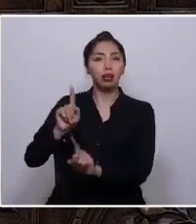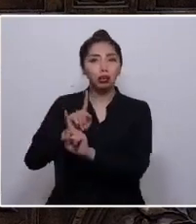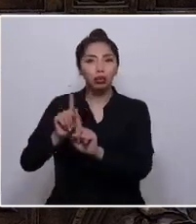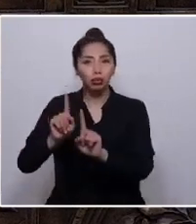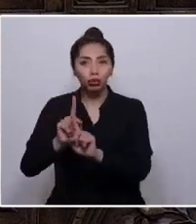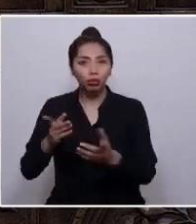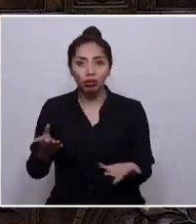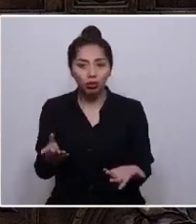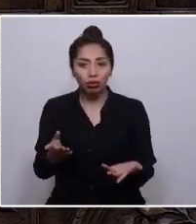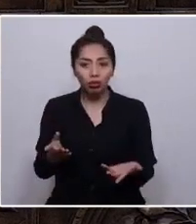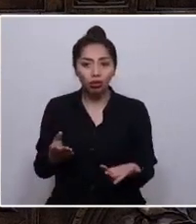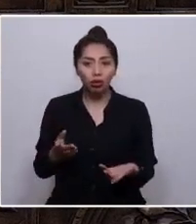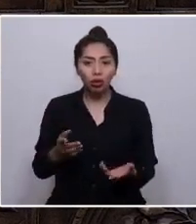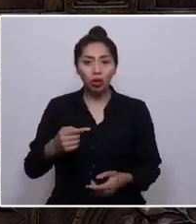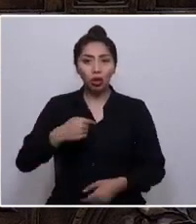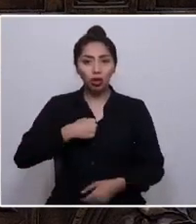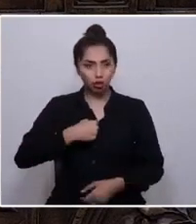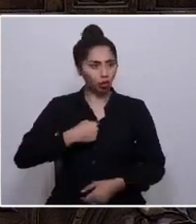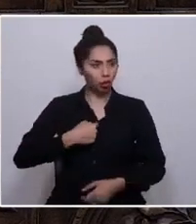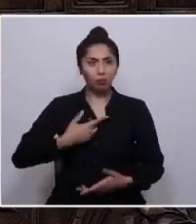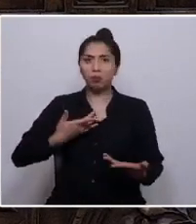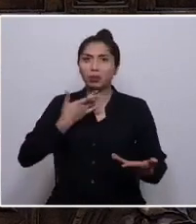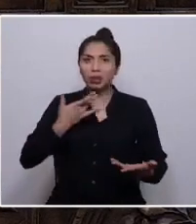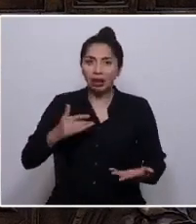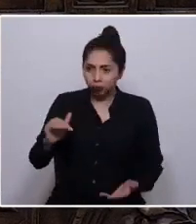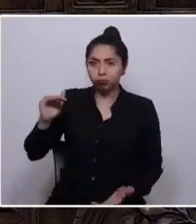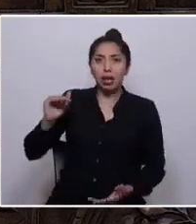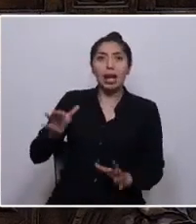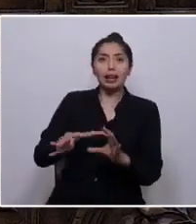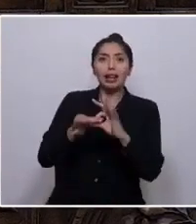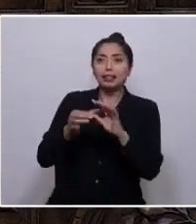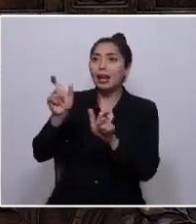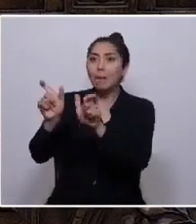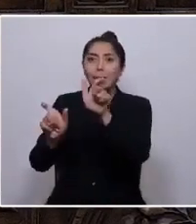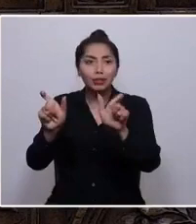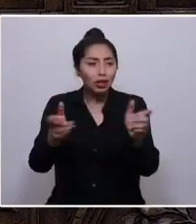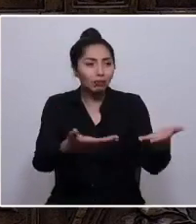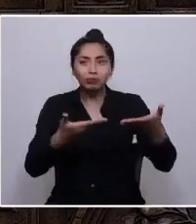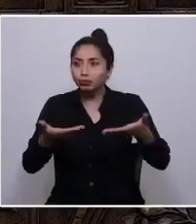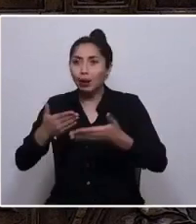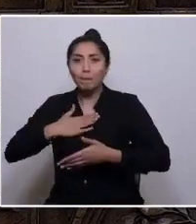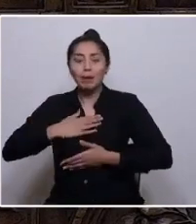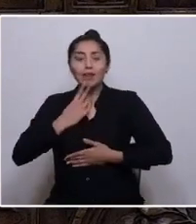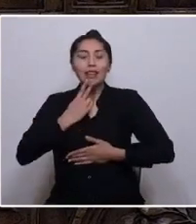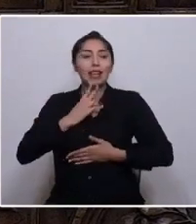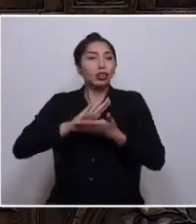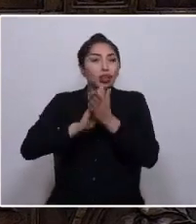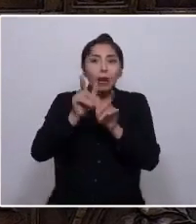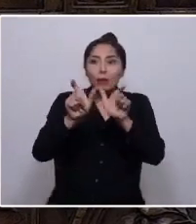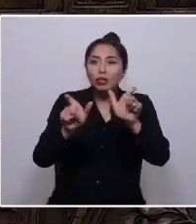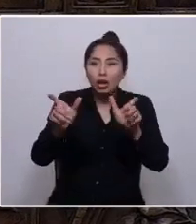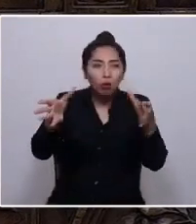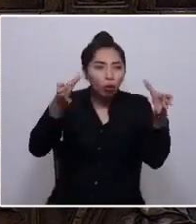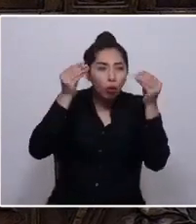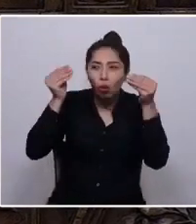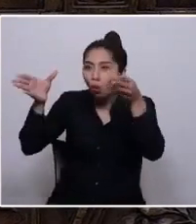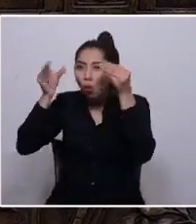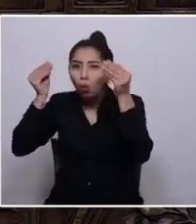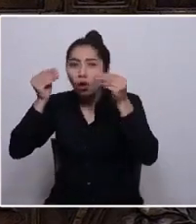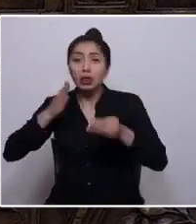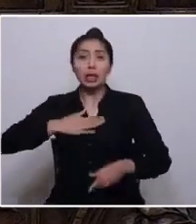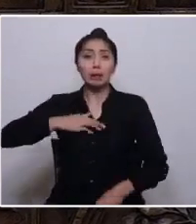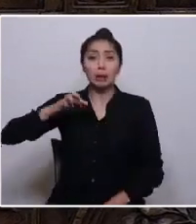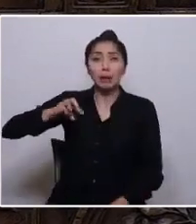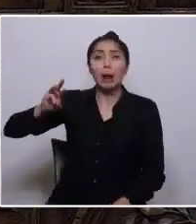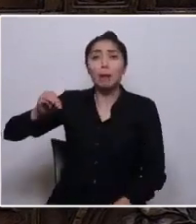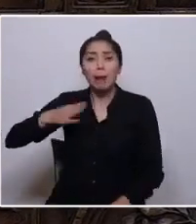revés. Yo soy gracias al impacto de mucha gente en mi vida. De todas y todos aprendo algo siempre. De mis padres, de